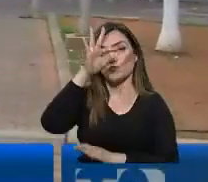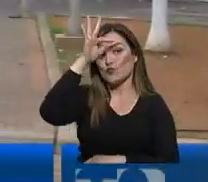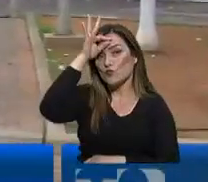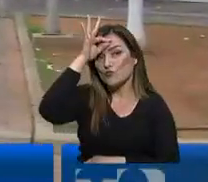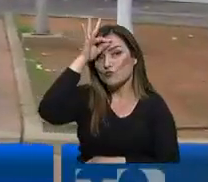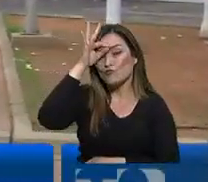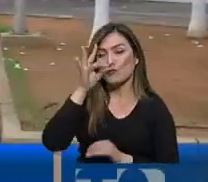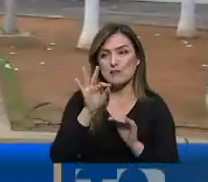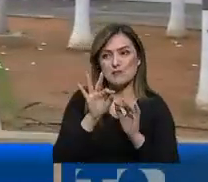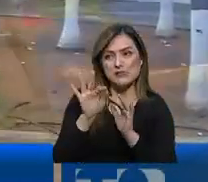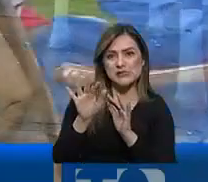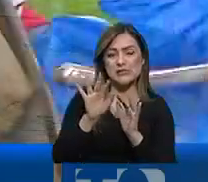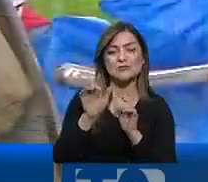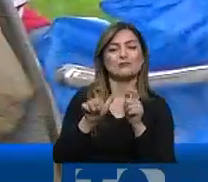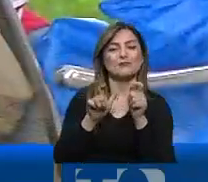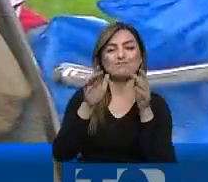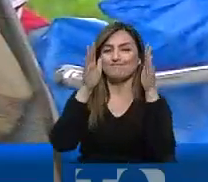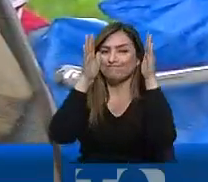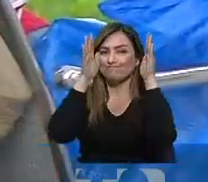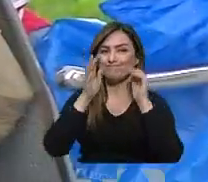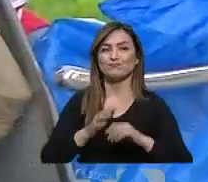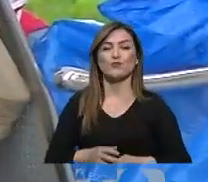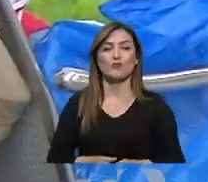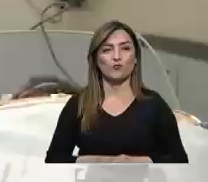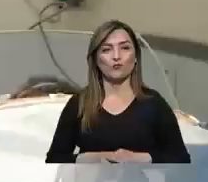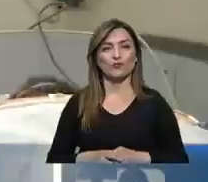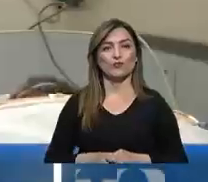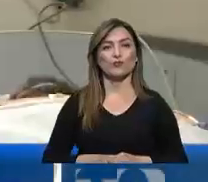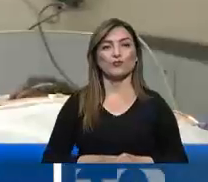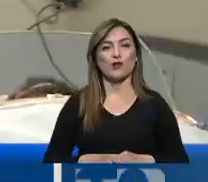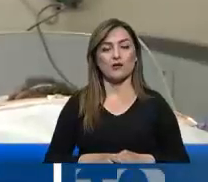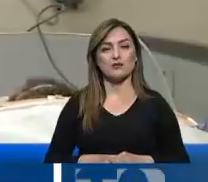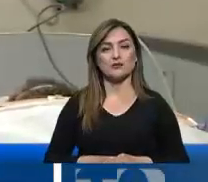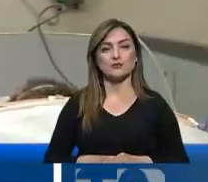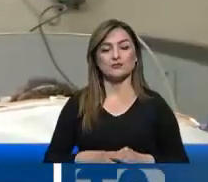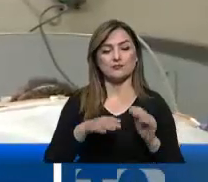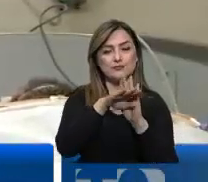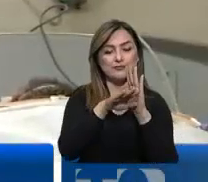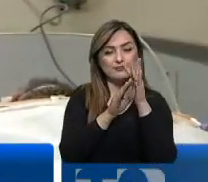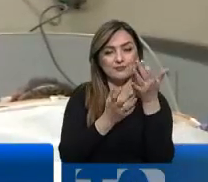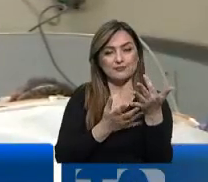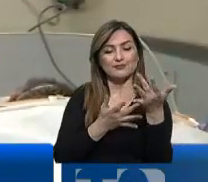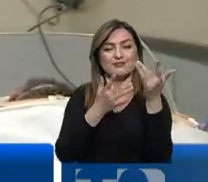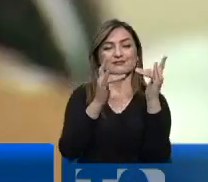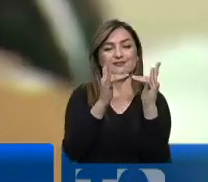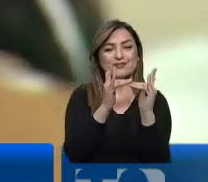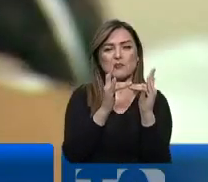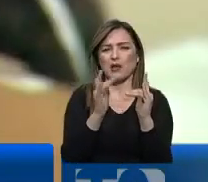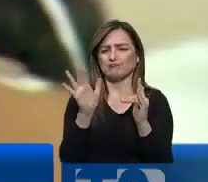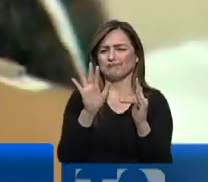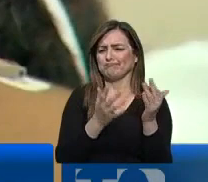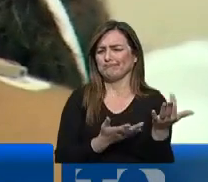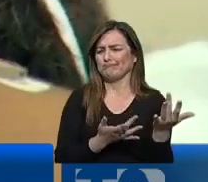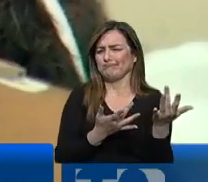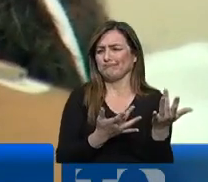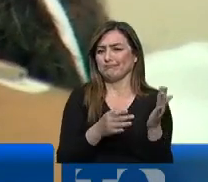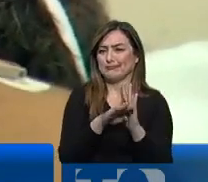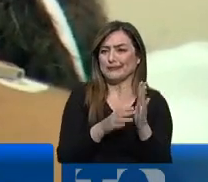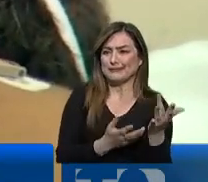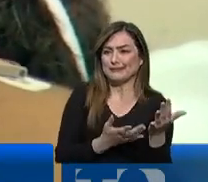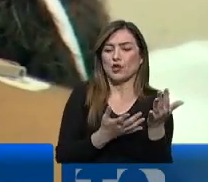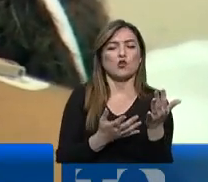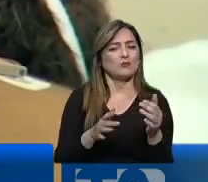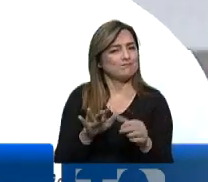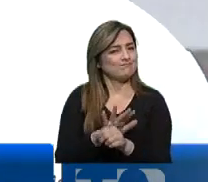ciudad, se ve un incremento en el número de atenciones. Y si bien aún no se ha llegado a una lista de espera por camas, la ocupación está